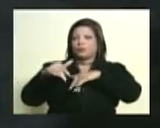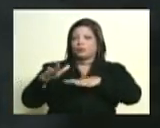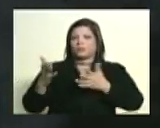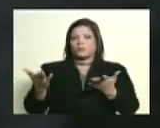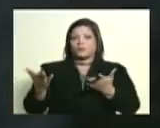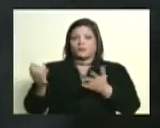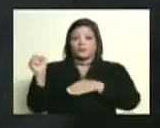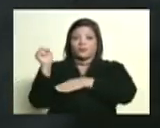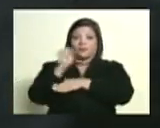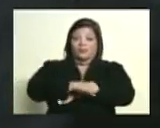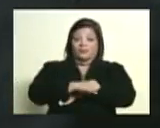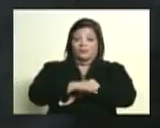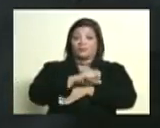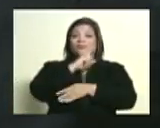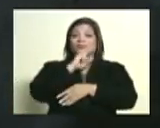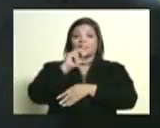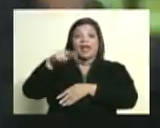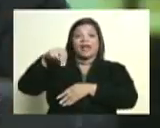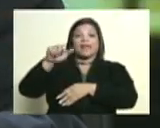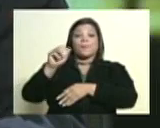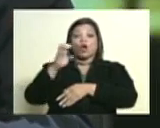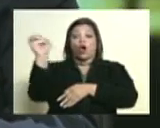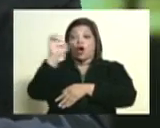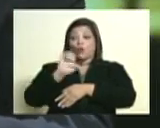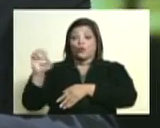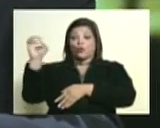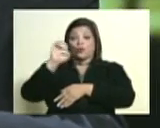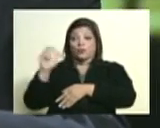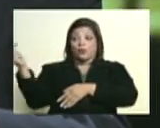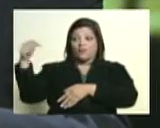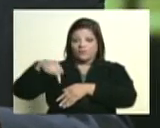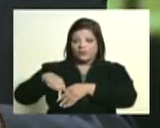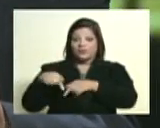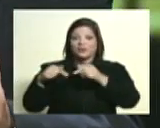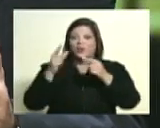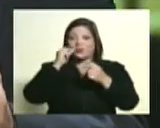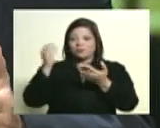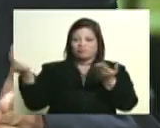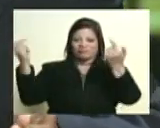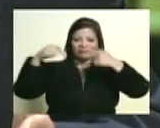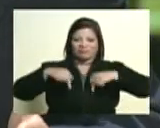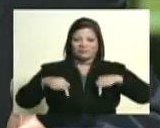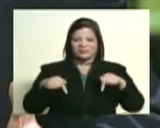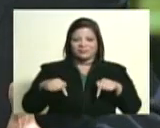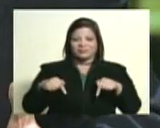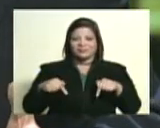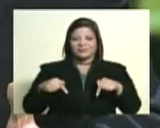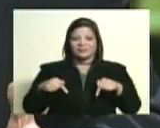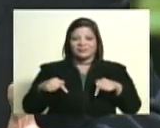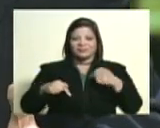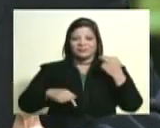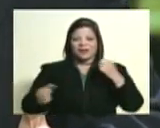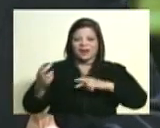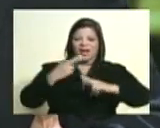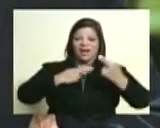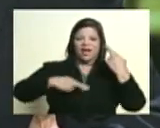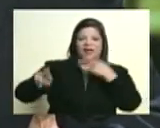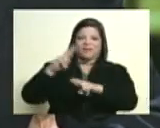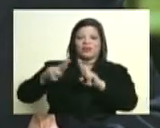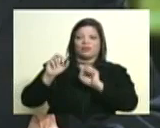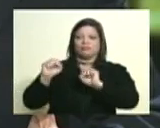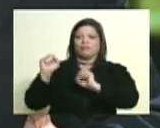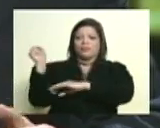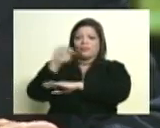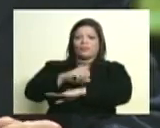que había derrotado a Napoleón en Europa vino aquí a tratar de sofocar la rebelión bolivariana y Bolívar los